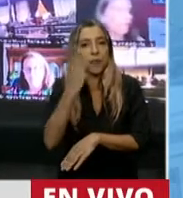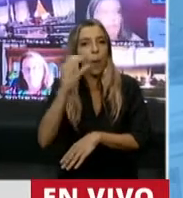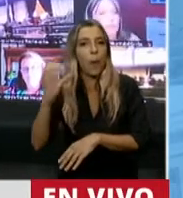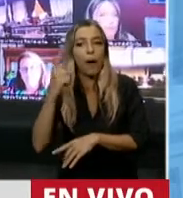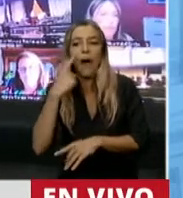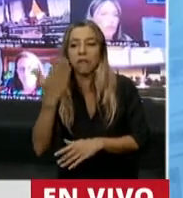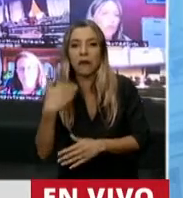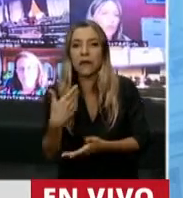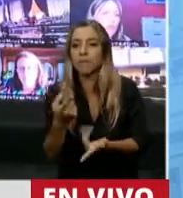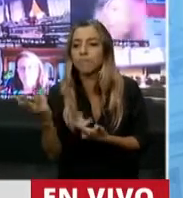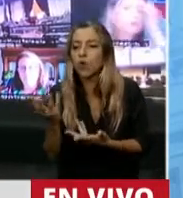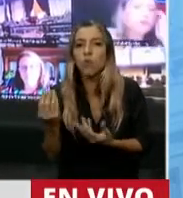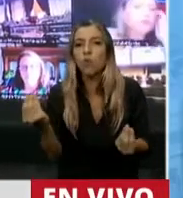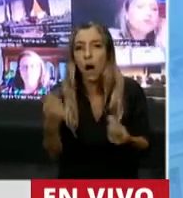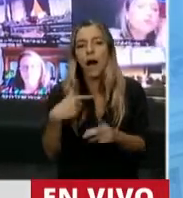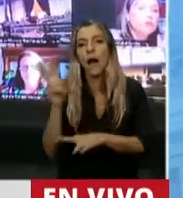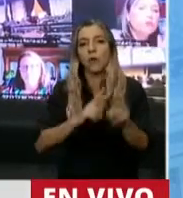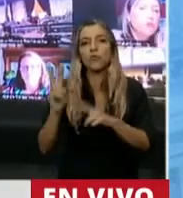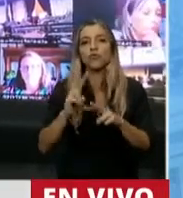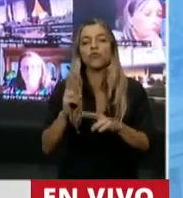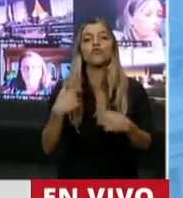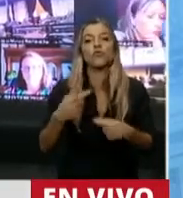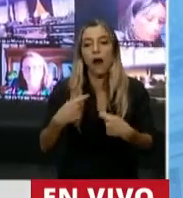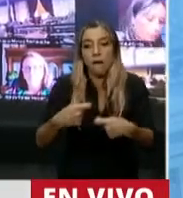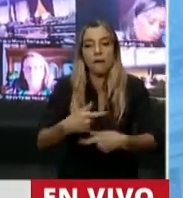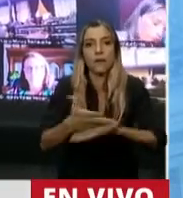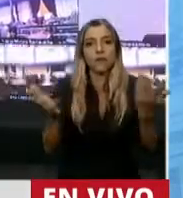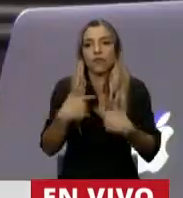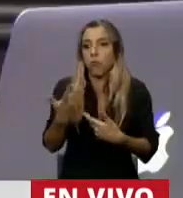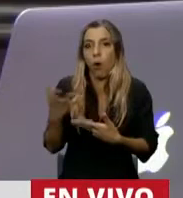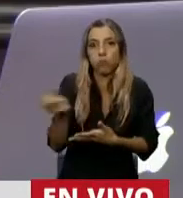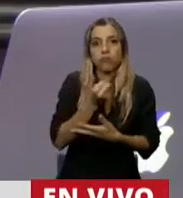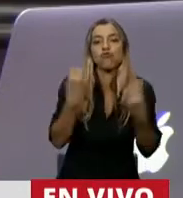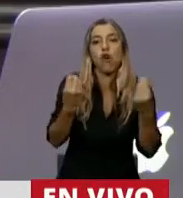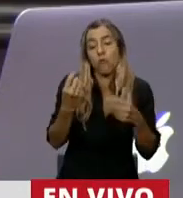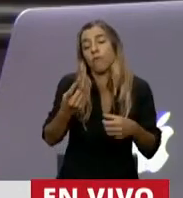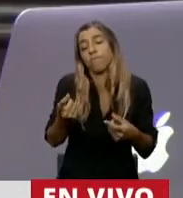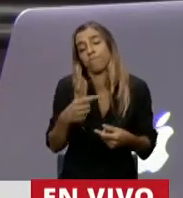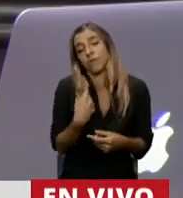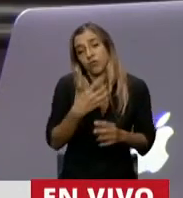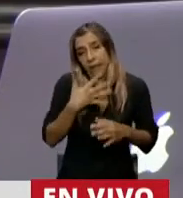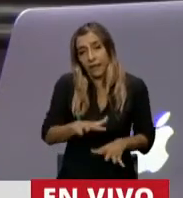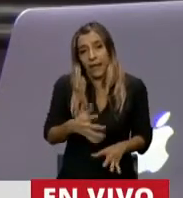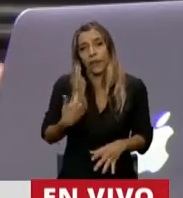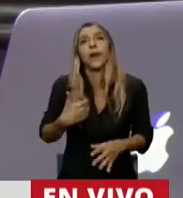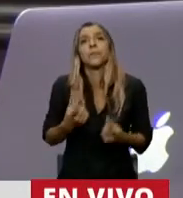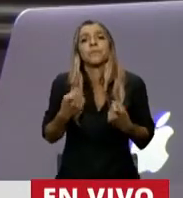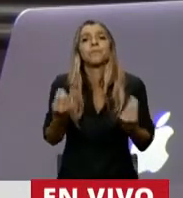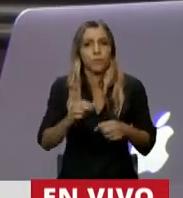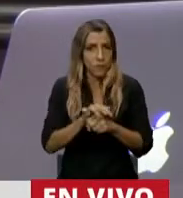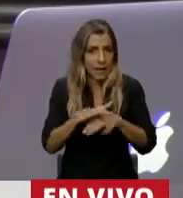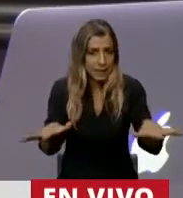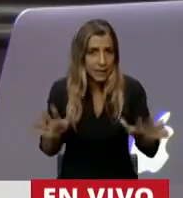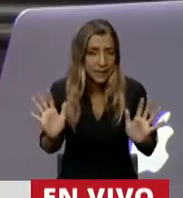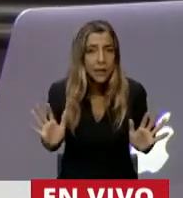expansión del gasto público que era necesaria en el medio de la pandemia. Hoy, muchos meses